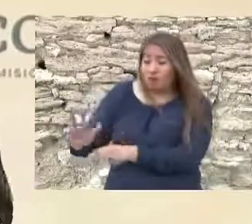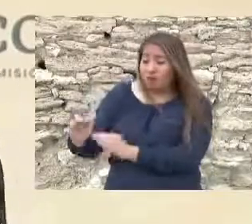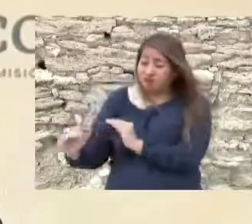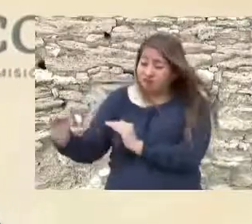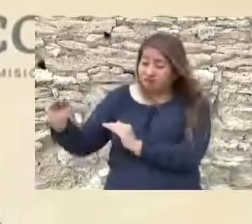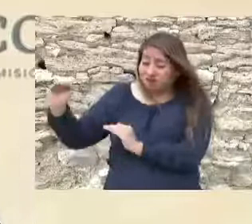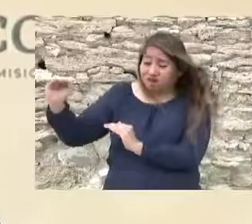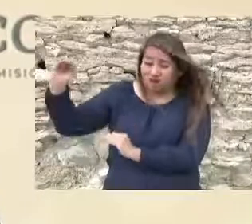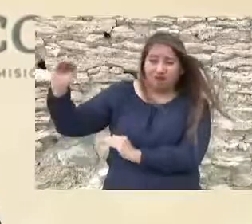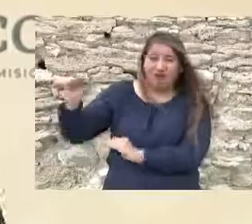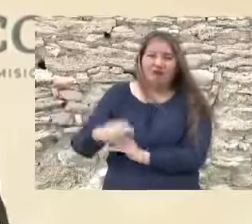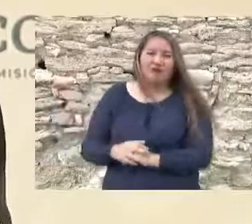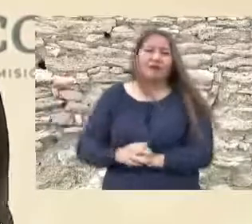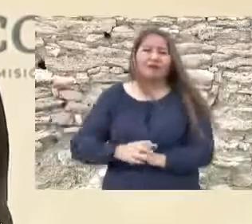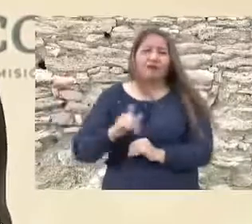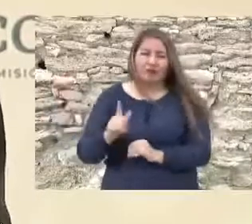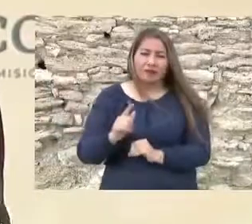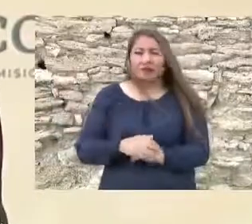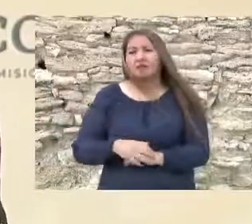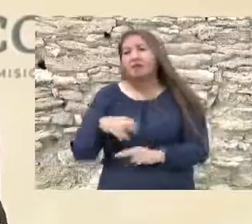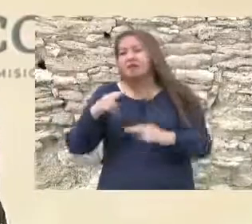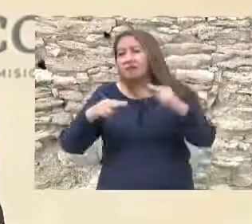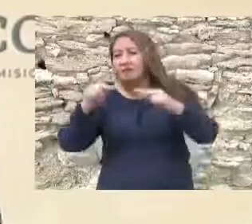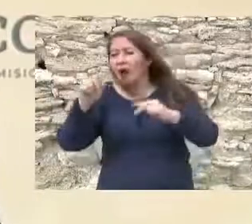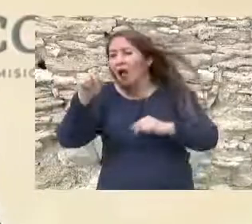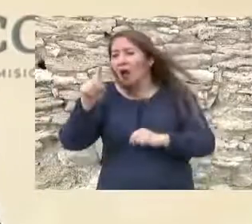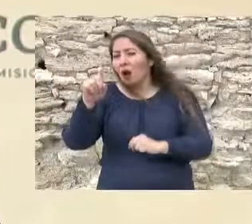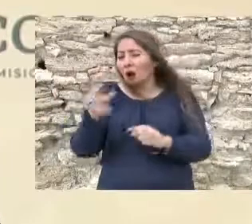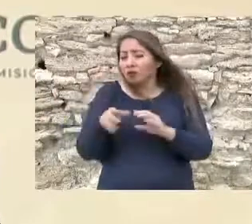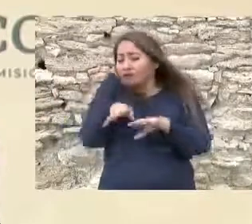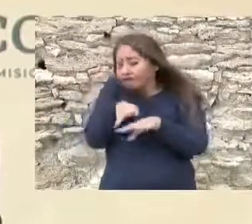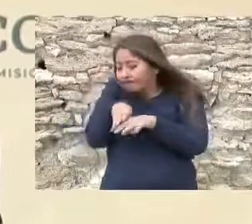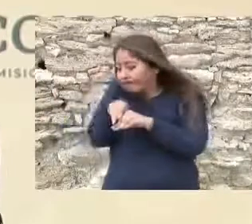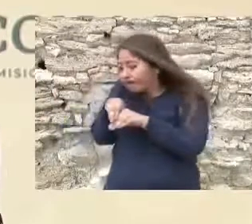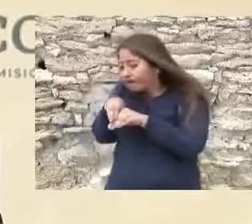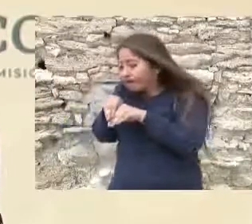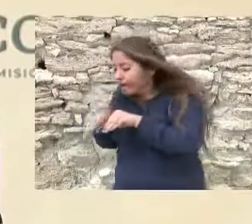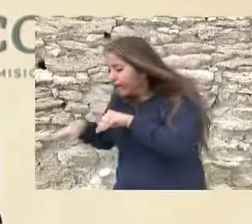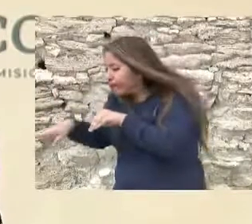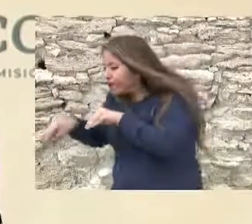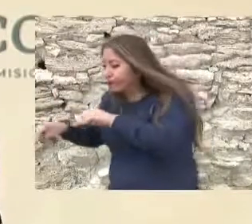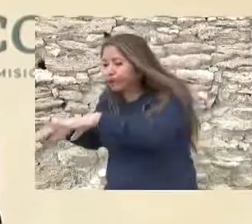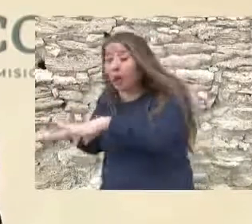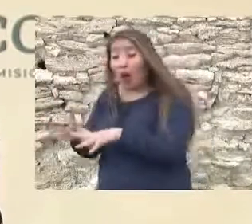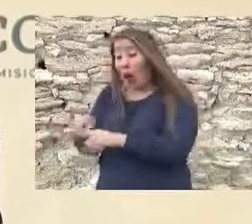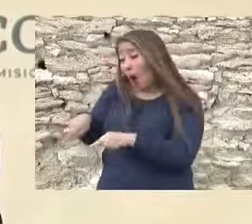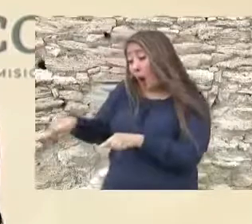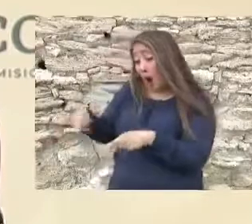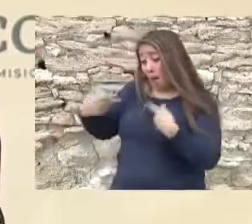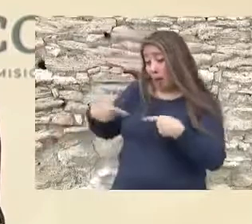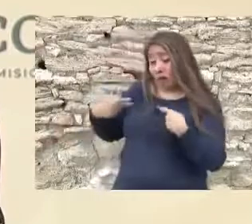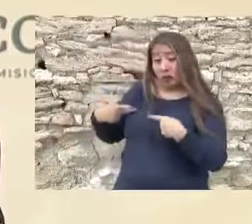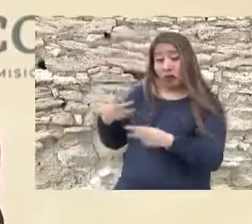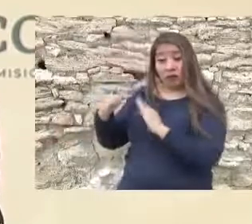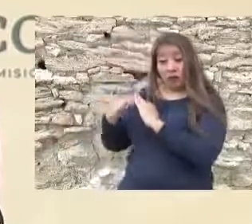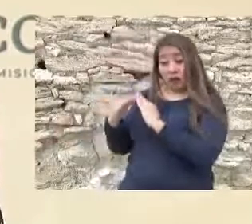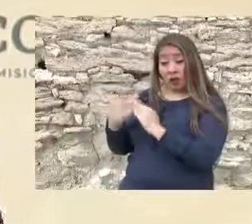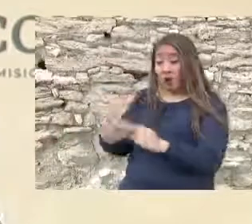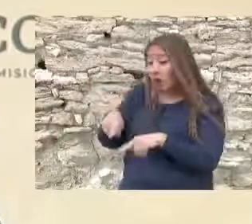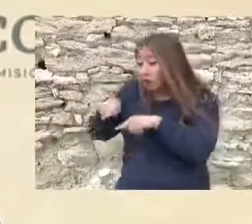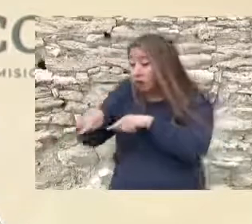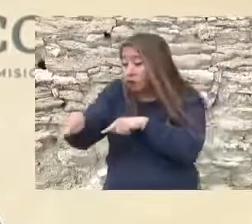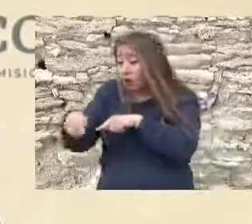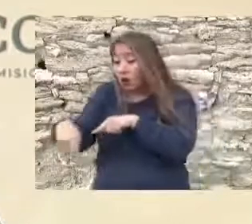prioritario. Asimismo, elevar la cantidad de agua destinada a sostener las necesidades de consumo humano y lograr el correcto